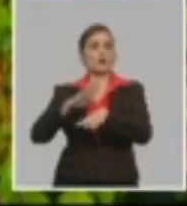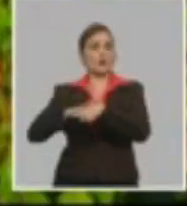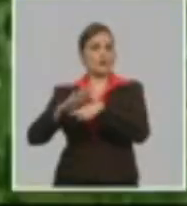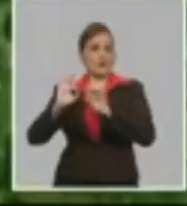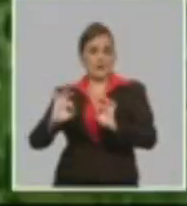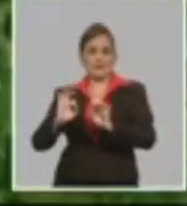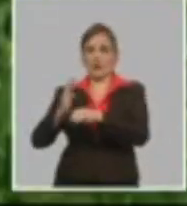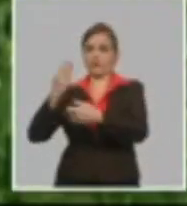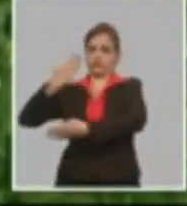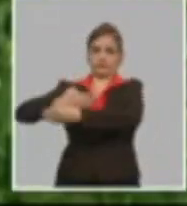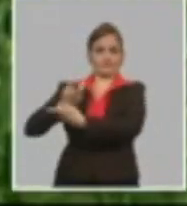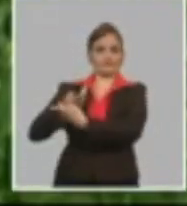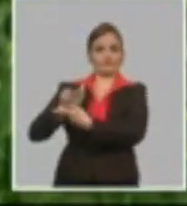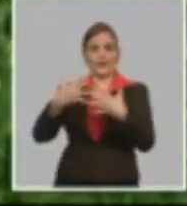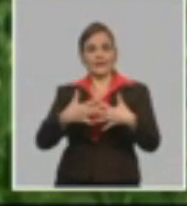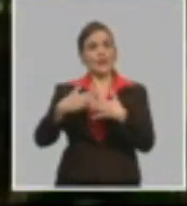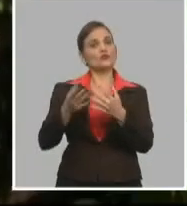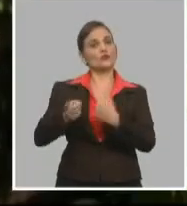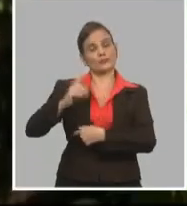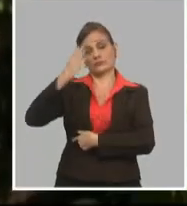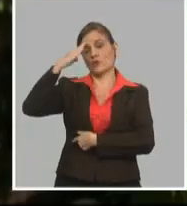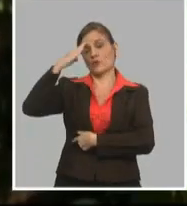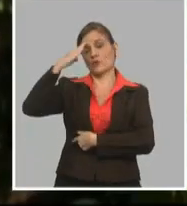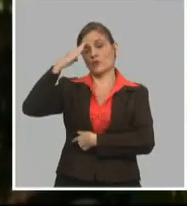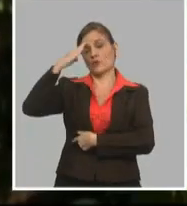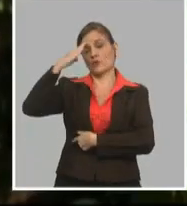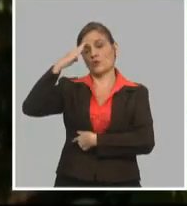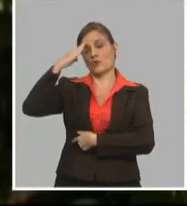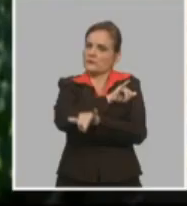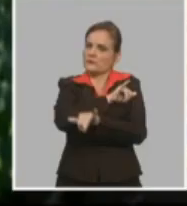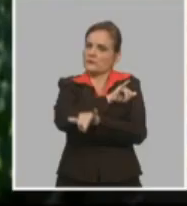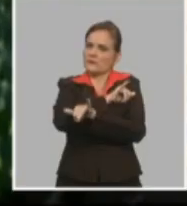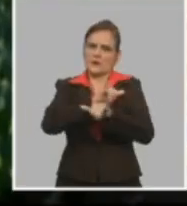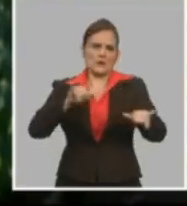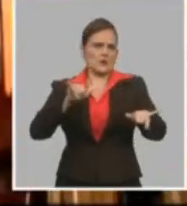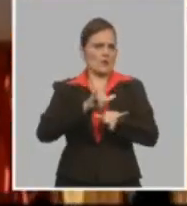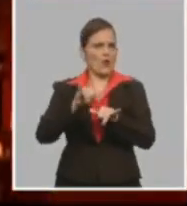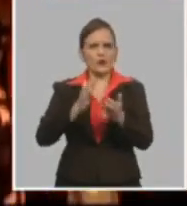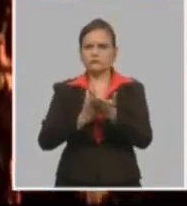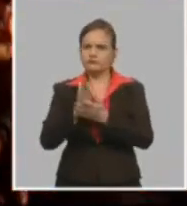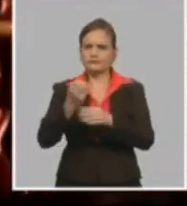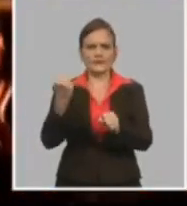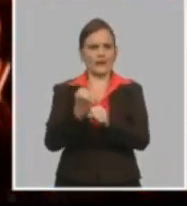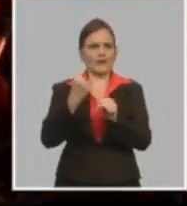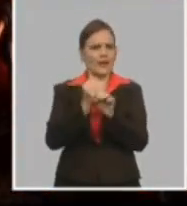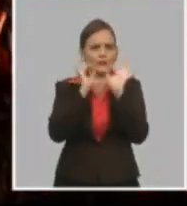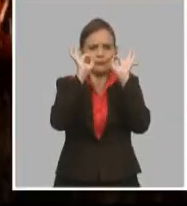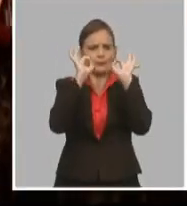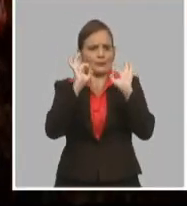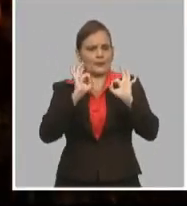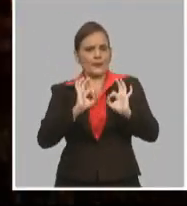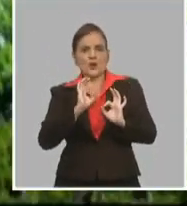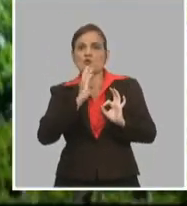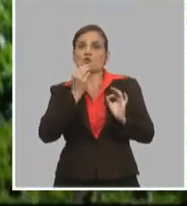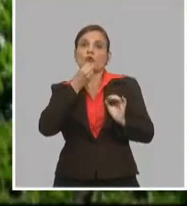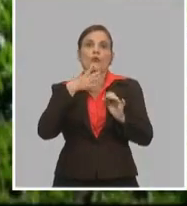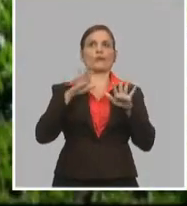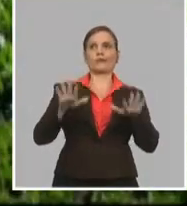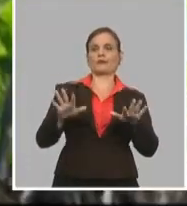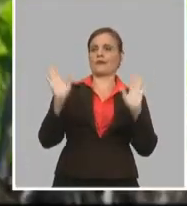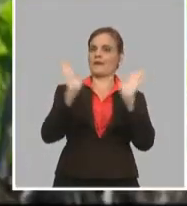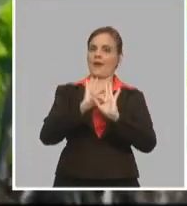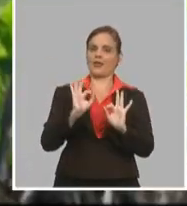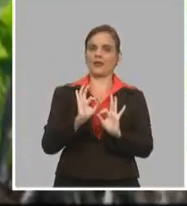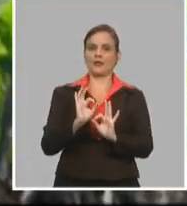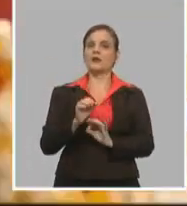elemento, el clave, que nosotros estamos trabajando con mucha precisión, que no nos podemos descuidar y que tienen que ver con el